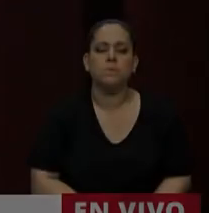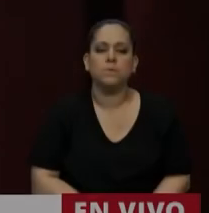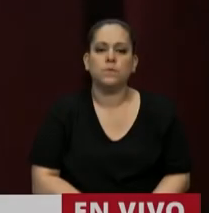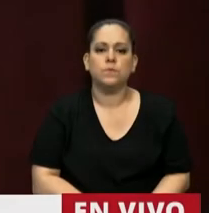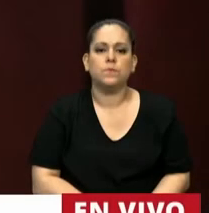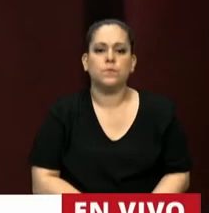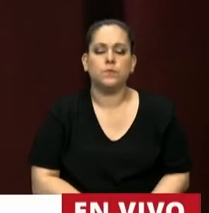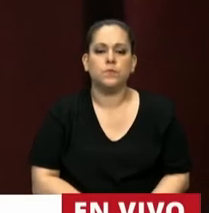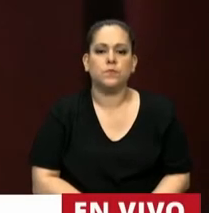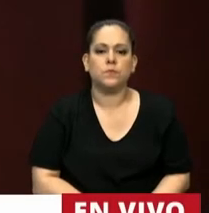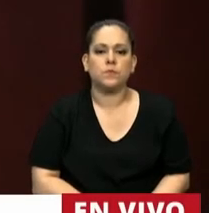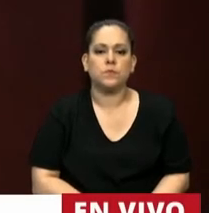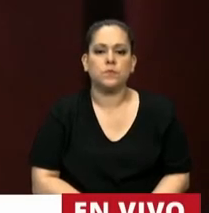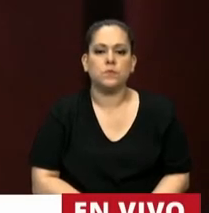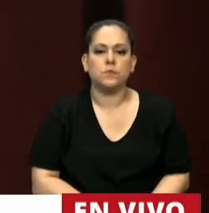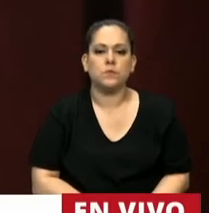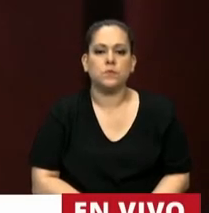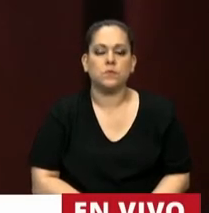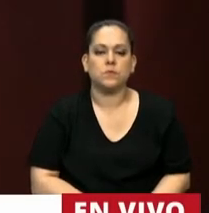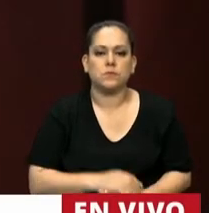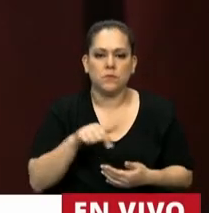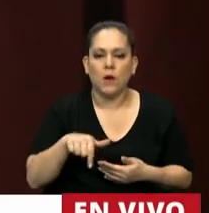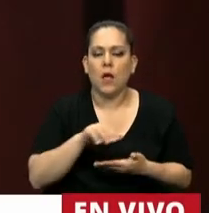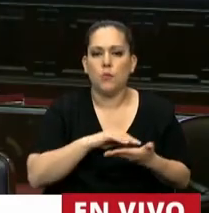Tiene la palabra la diputada Gabriela Alena.